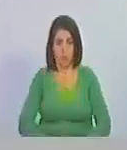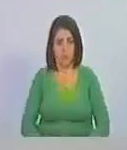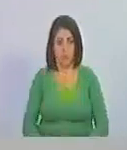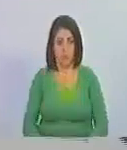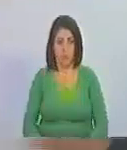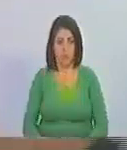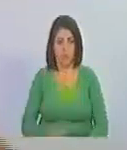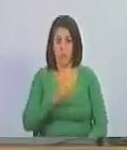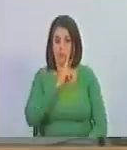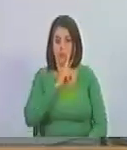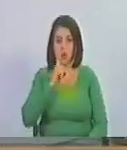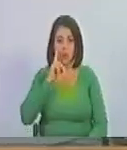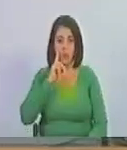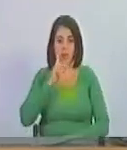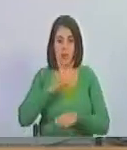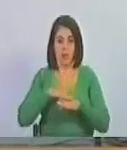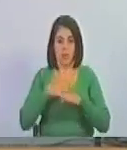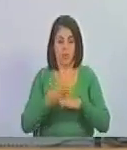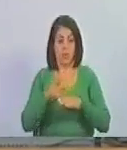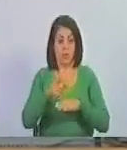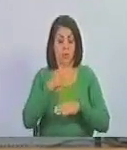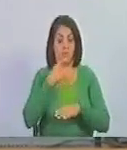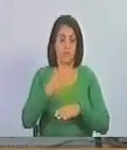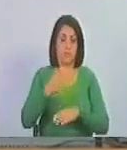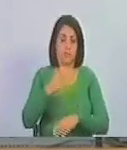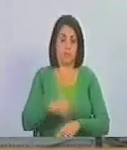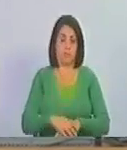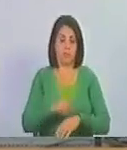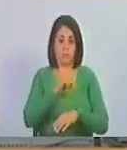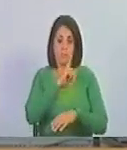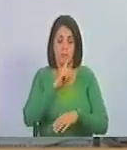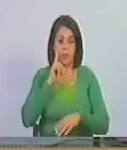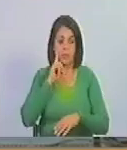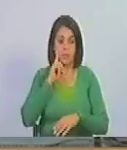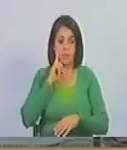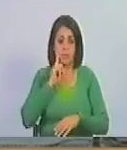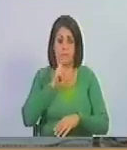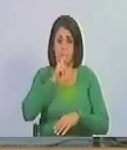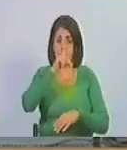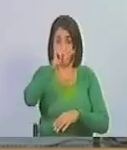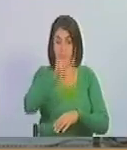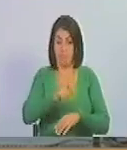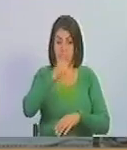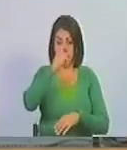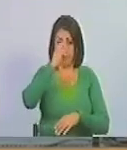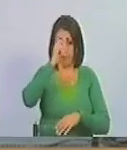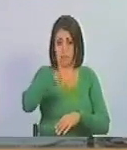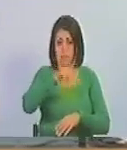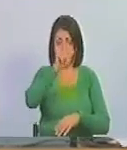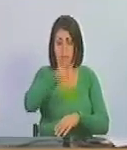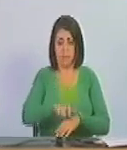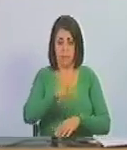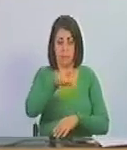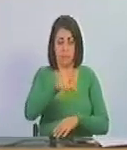Y lo nombraron lo nombró el mal bañado lo nombró